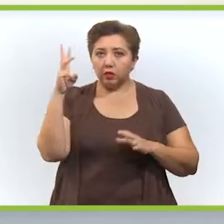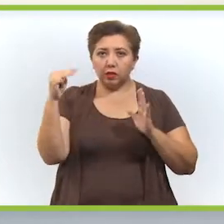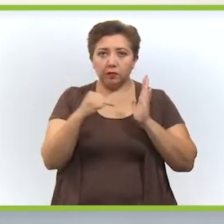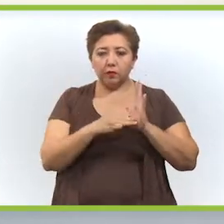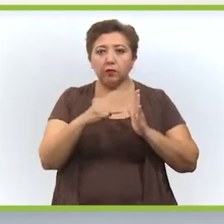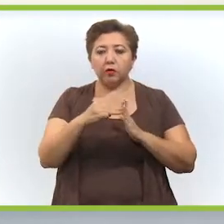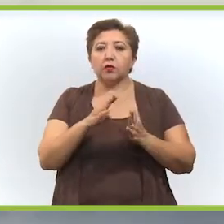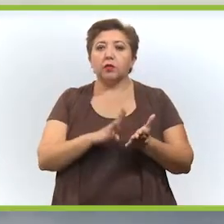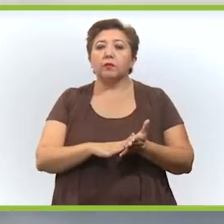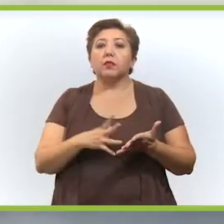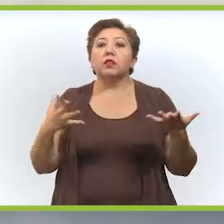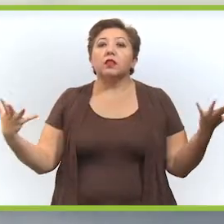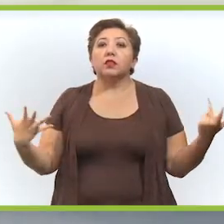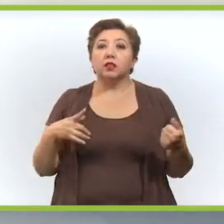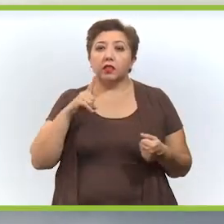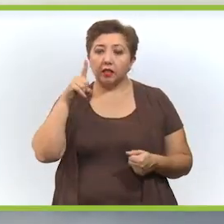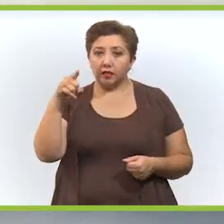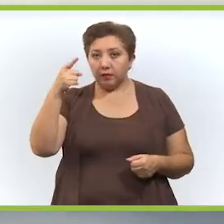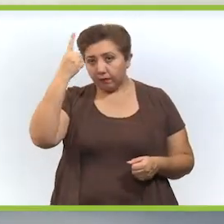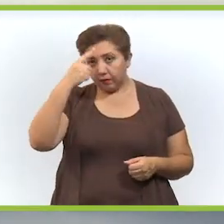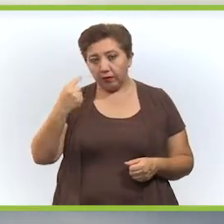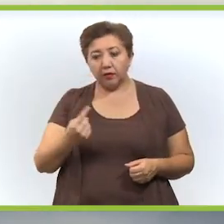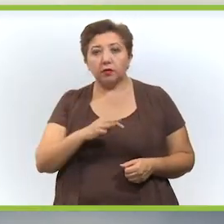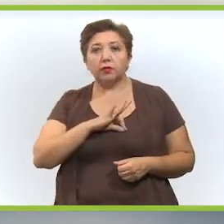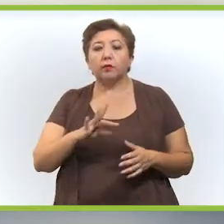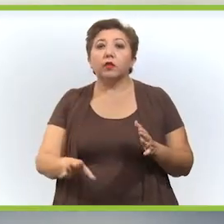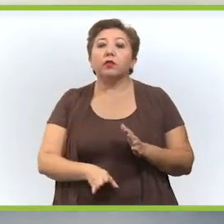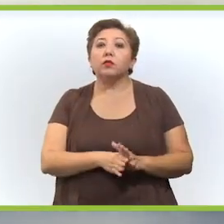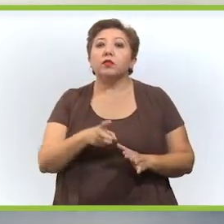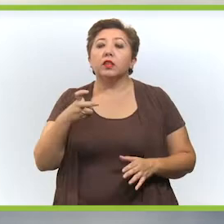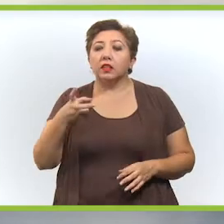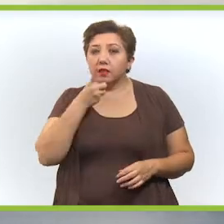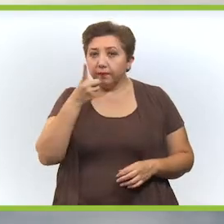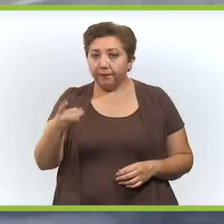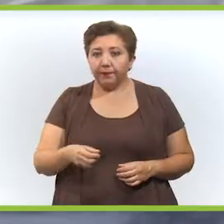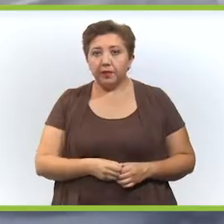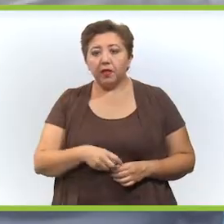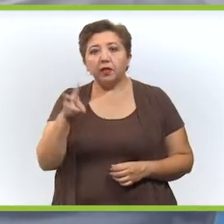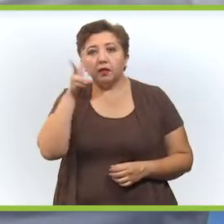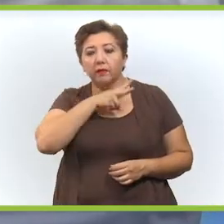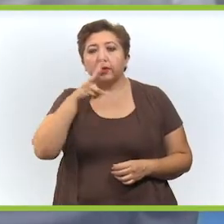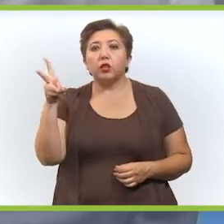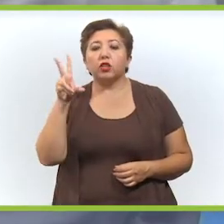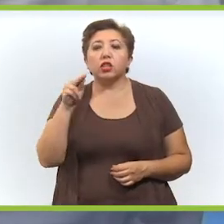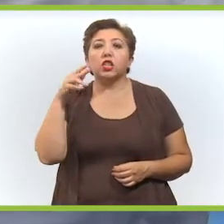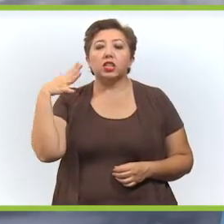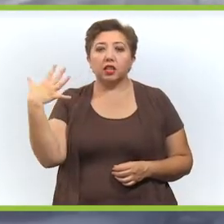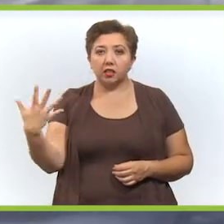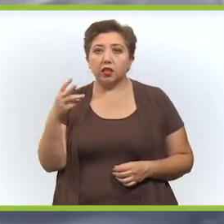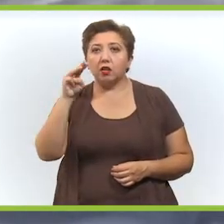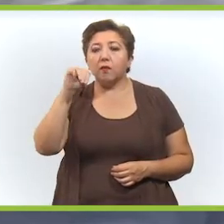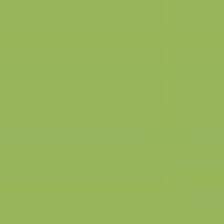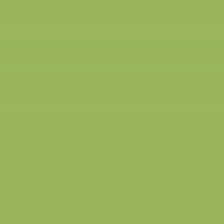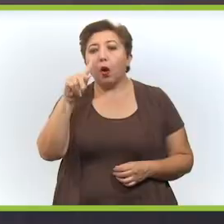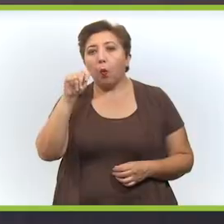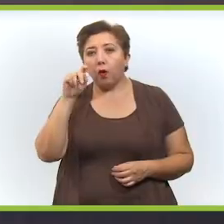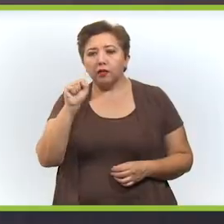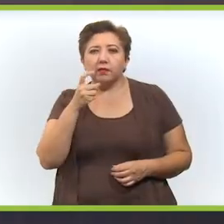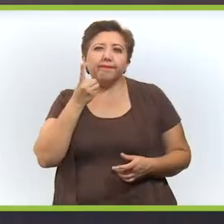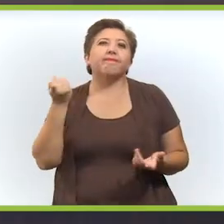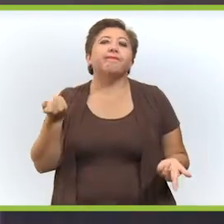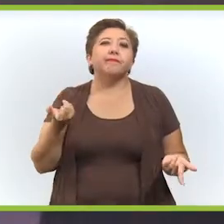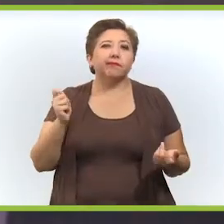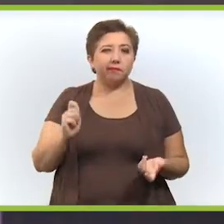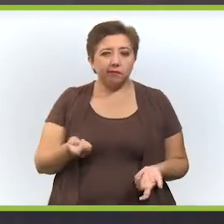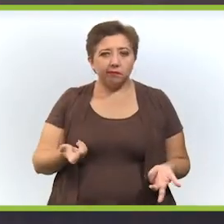3 mil millones de pesos que se hicieron ahí en Tizimín para poder construir este parque eólico con una capacidad de 85 megawatts. Que uno